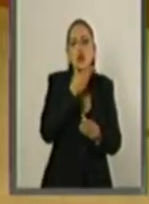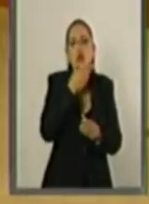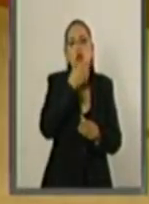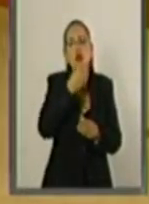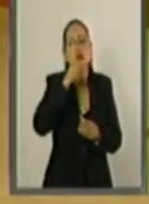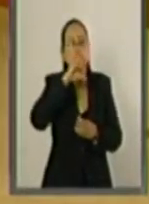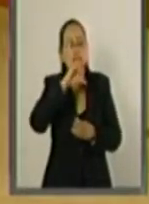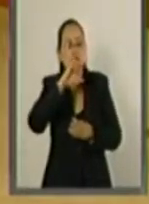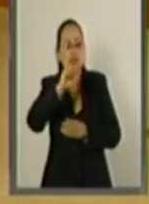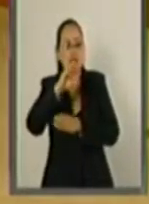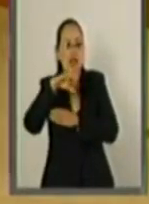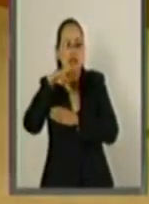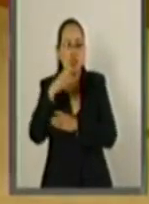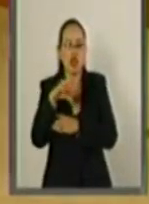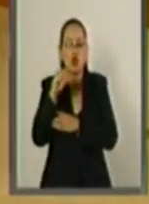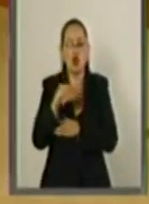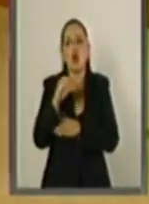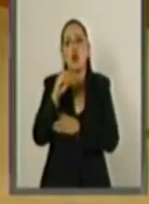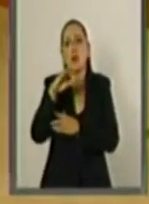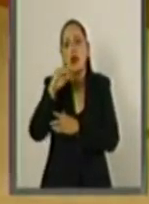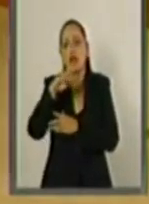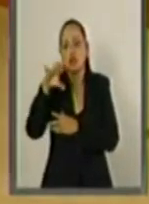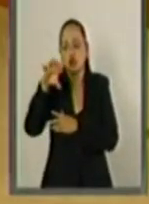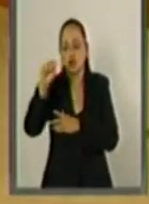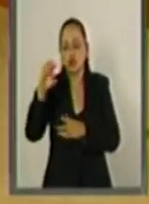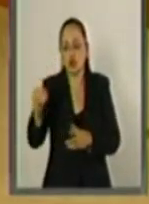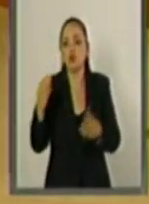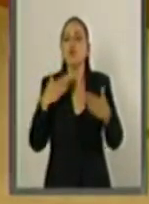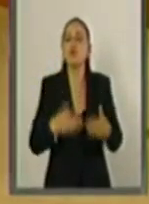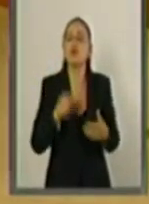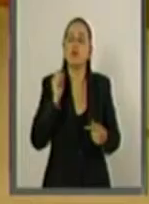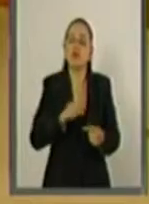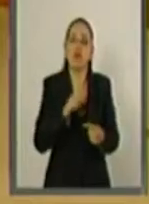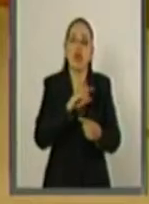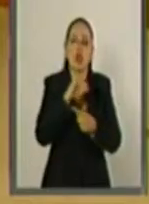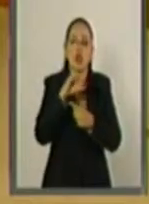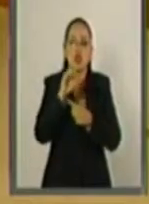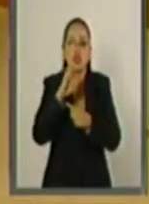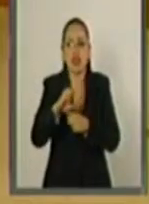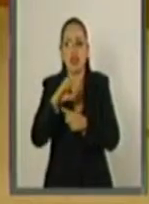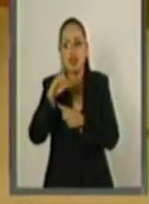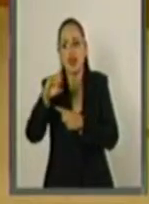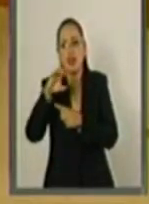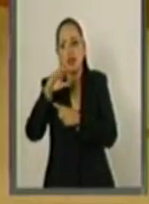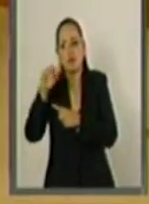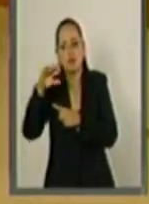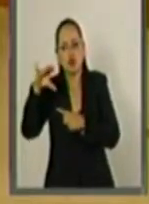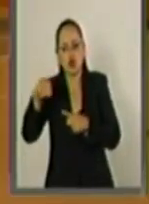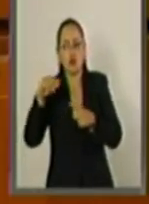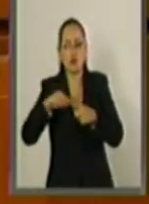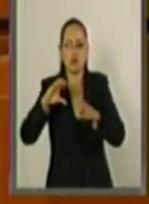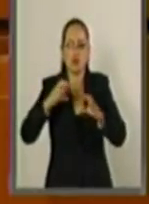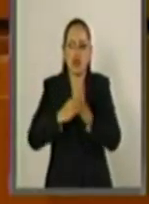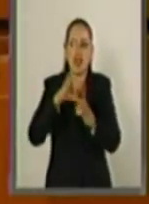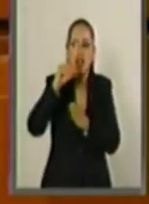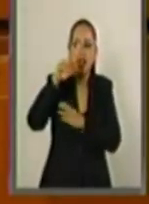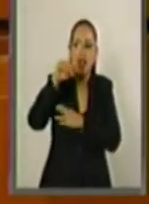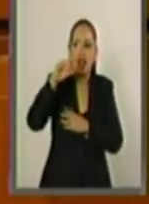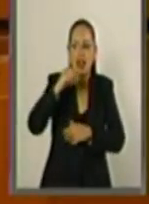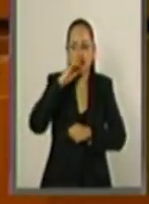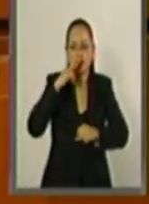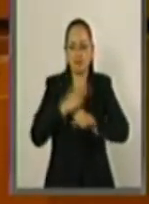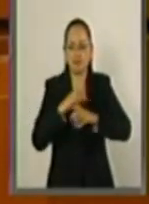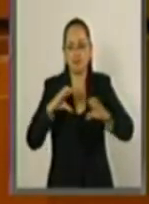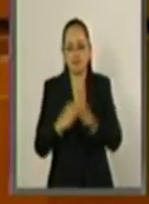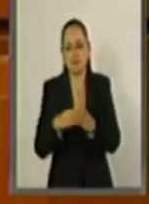Barroso. Estuvo también el maestro José Refugio Muñoz, vicepresidente ejecutivo de la Canacar. El licenciado